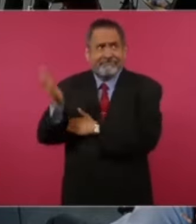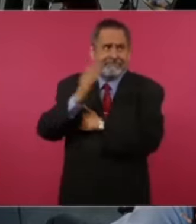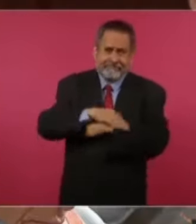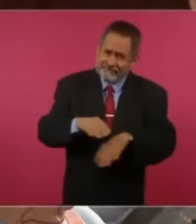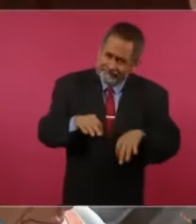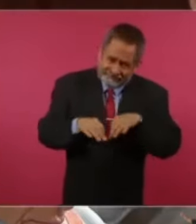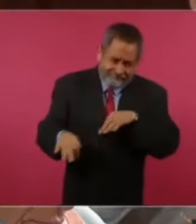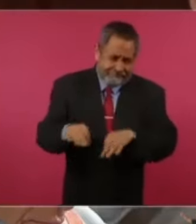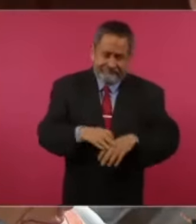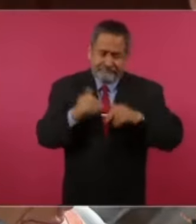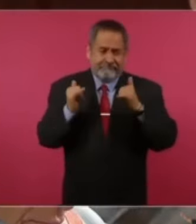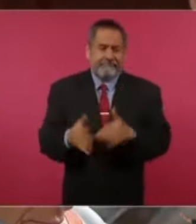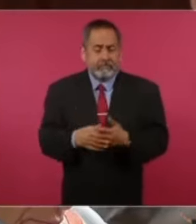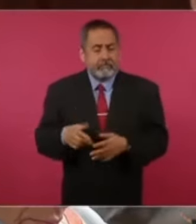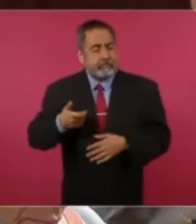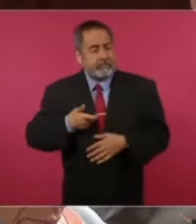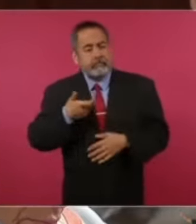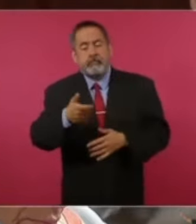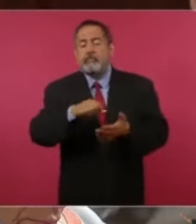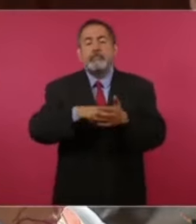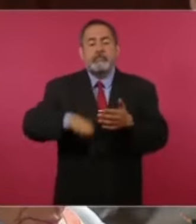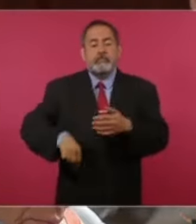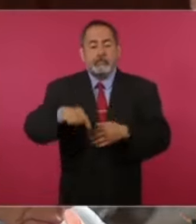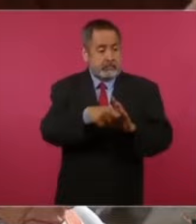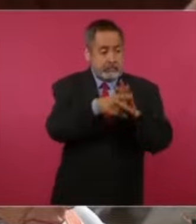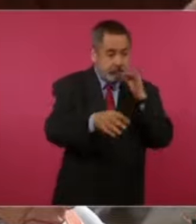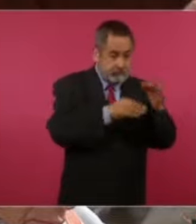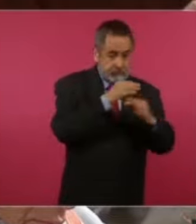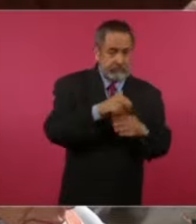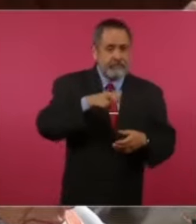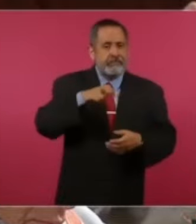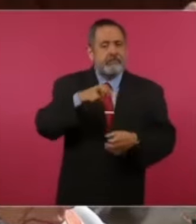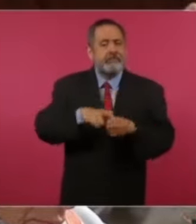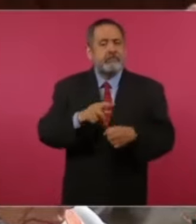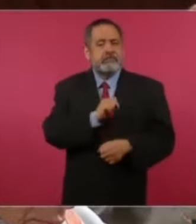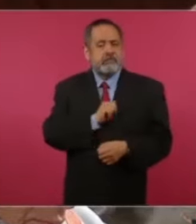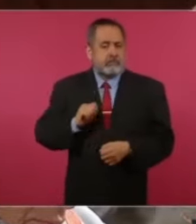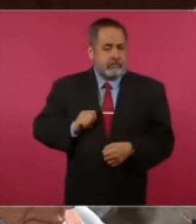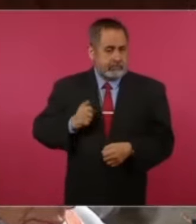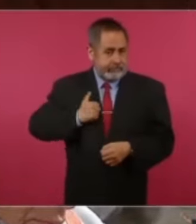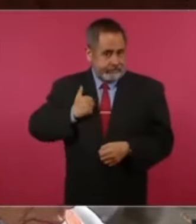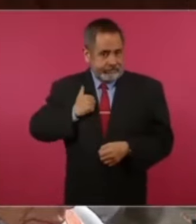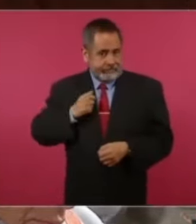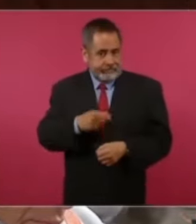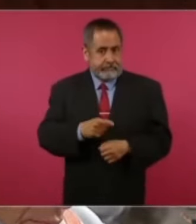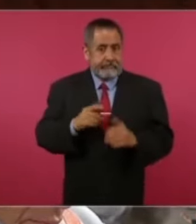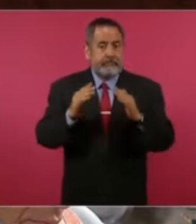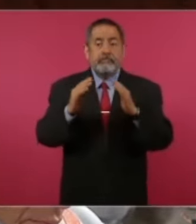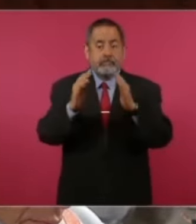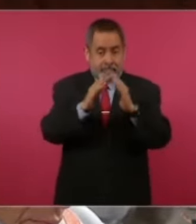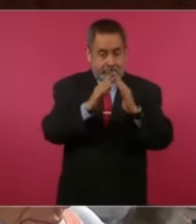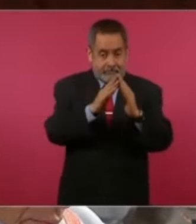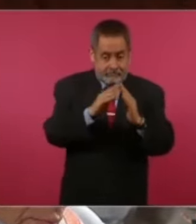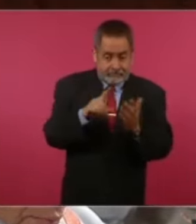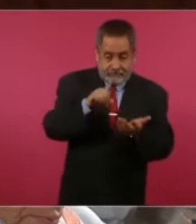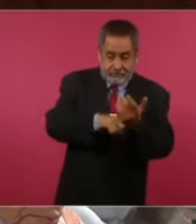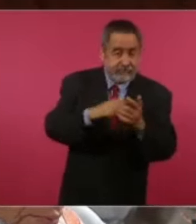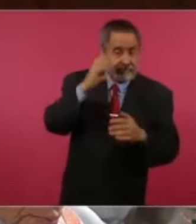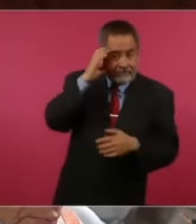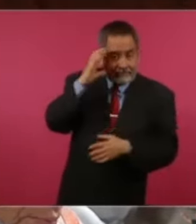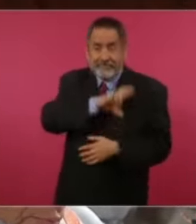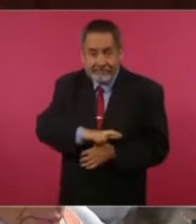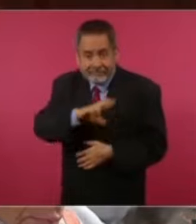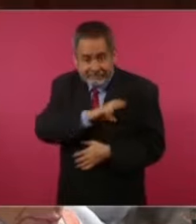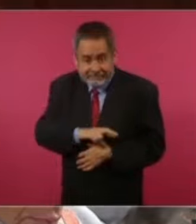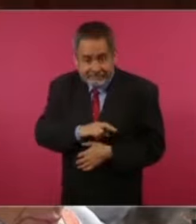afuera, que ven el país de una manera diferente. Y ella, ahora que ha regresado, se ha dado cuenta que las cosas que tal vez escuchaba en ciertas noticias, no son lo